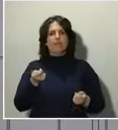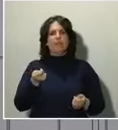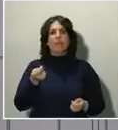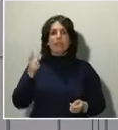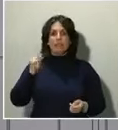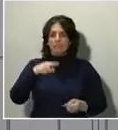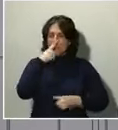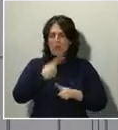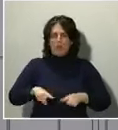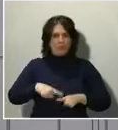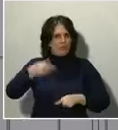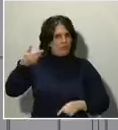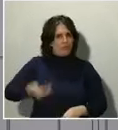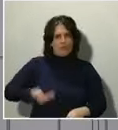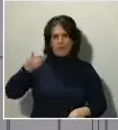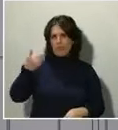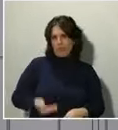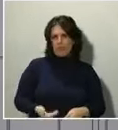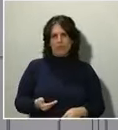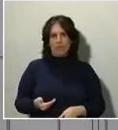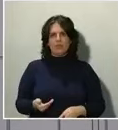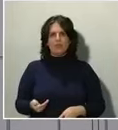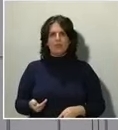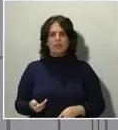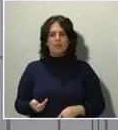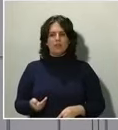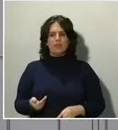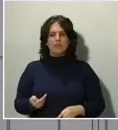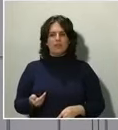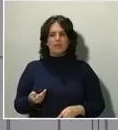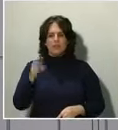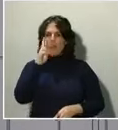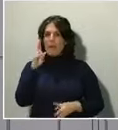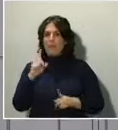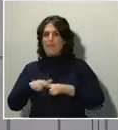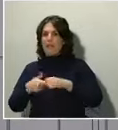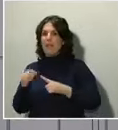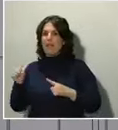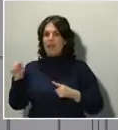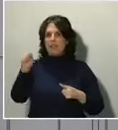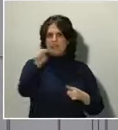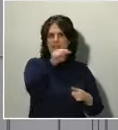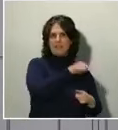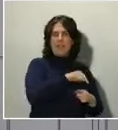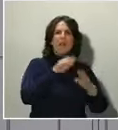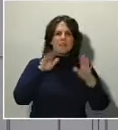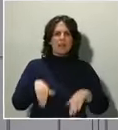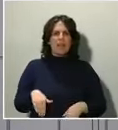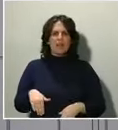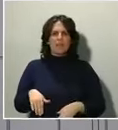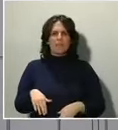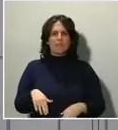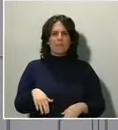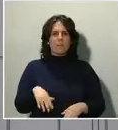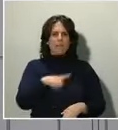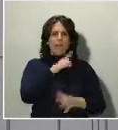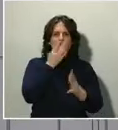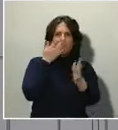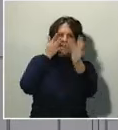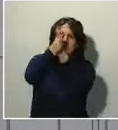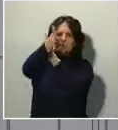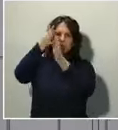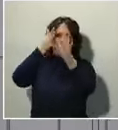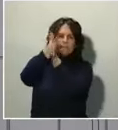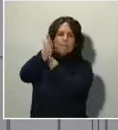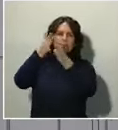casas de nuestro país, en muchos hogares, y es una pedagogía de comprender, entender a qué nos estamos